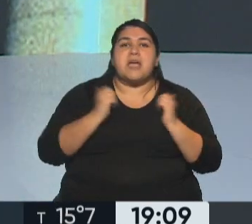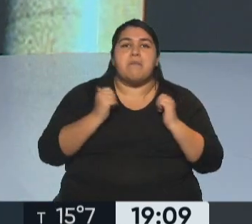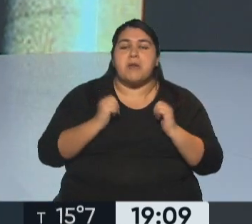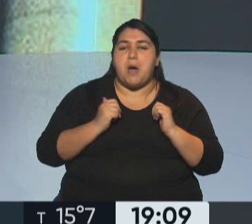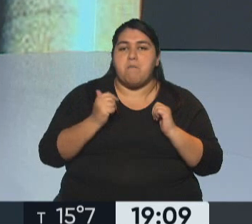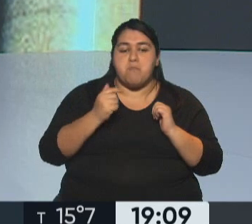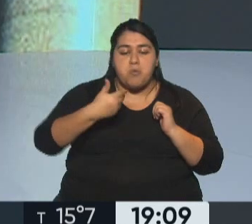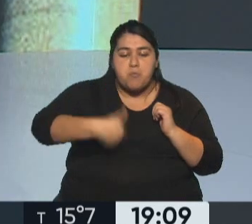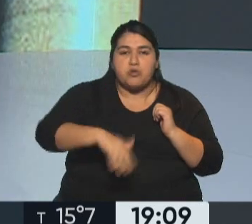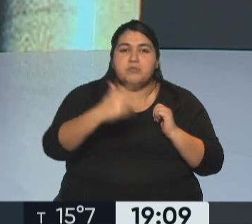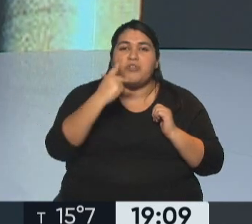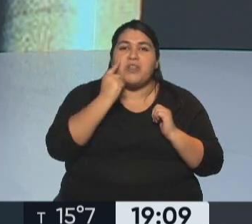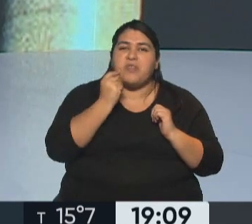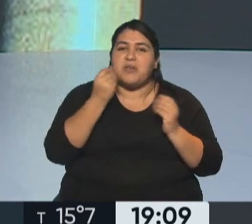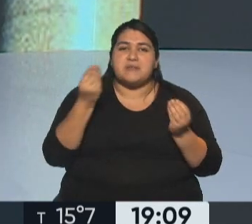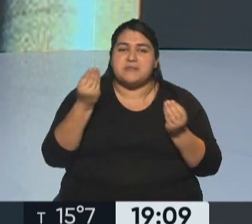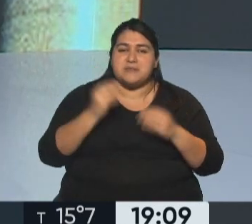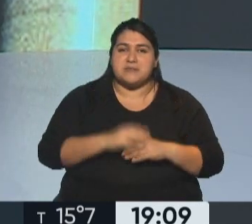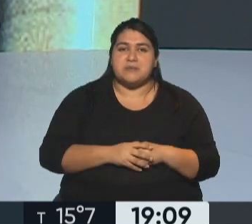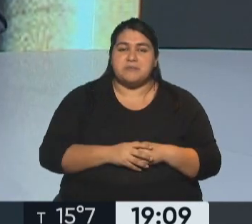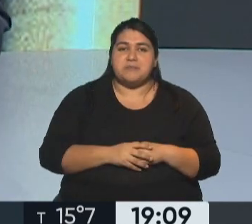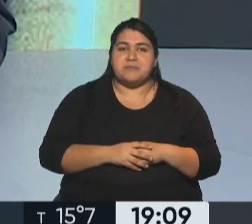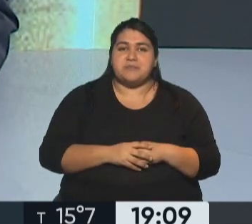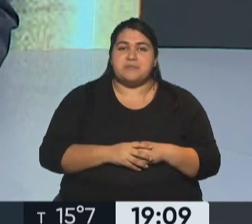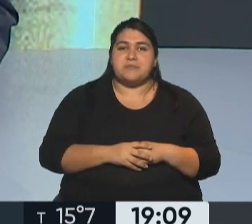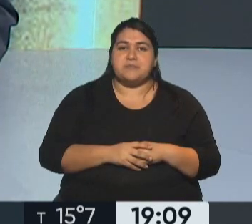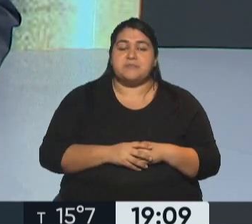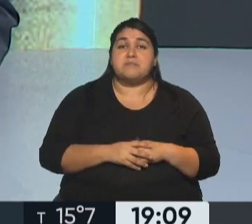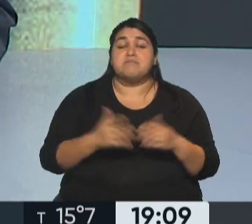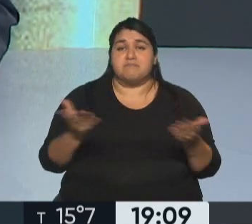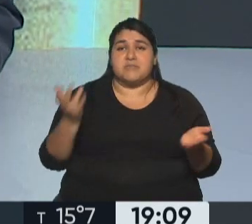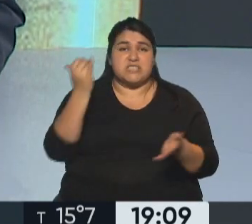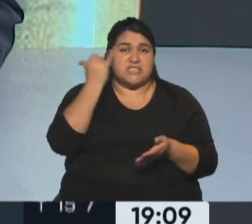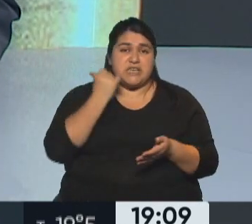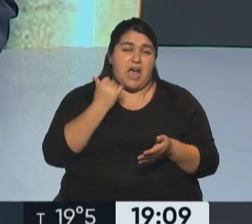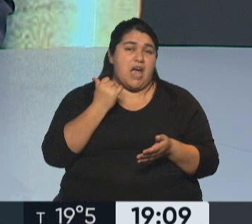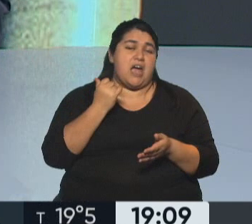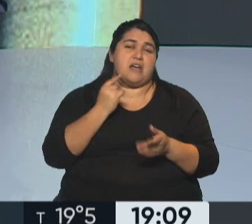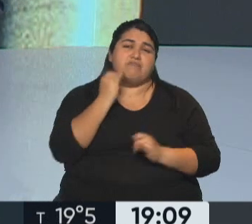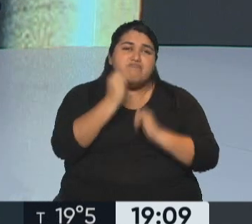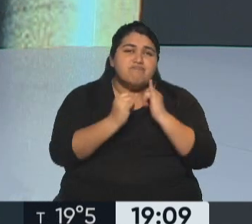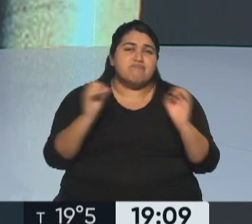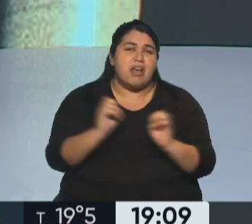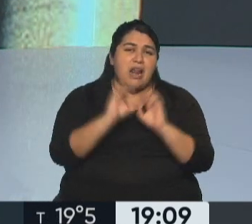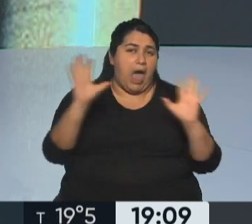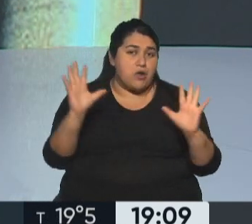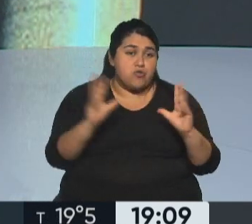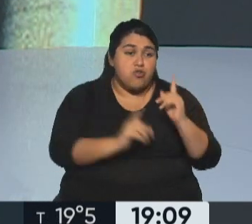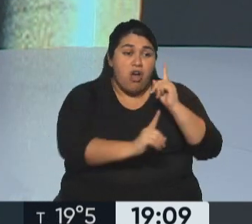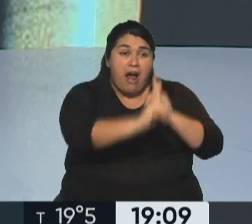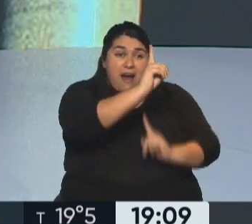próximos tres días entonces? Mira, me parece que lo que está claro es en principio el cambio,